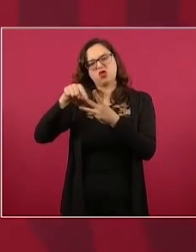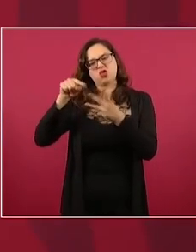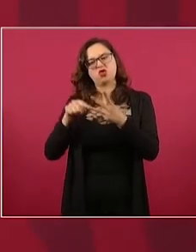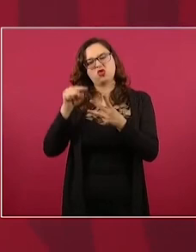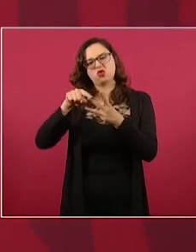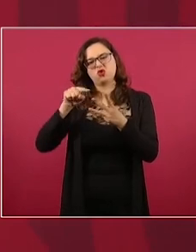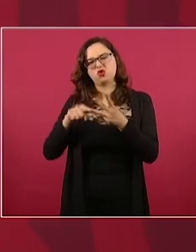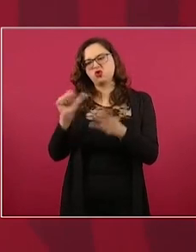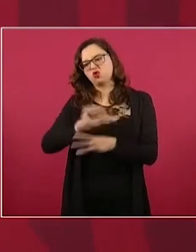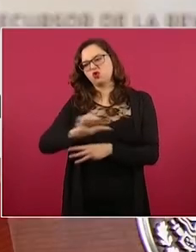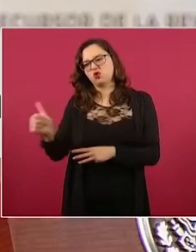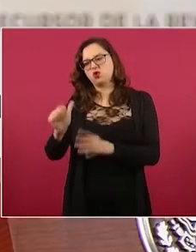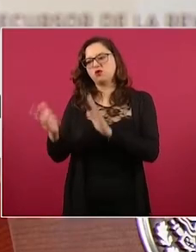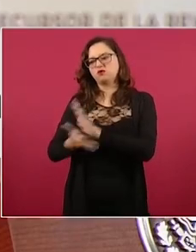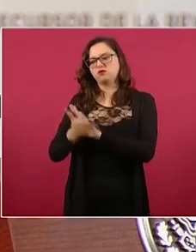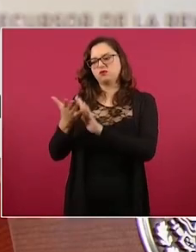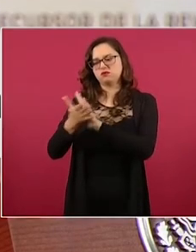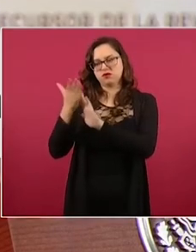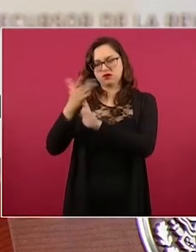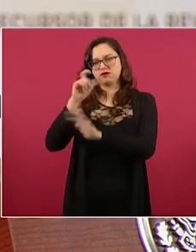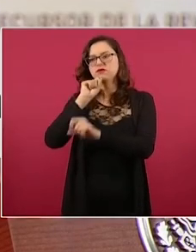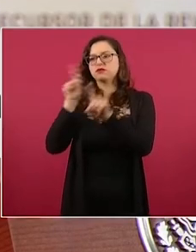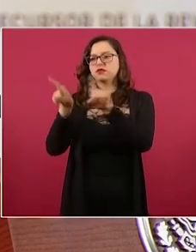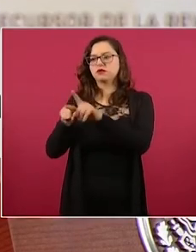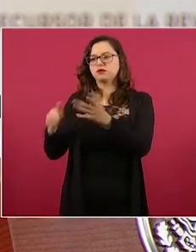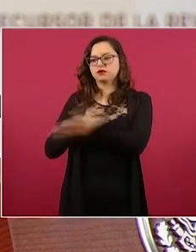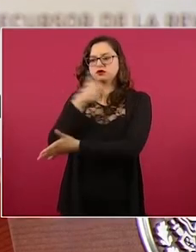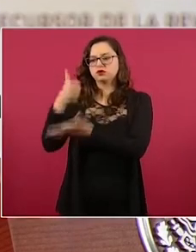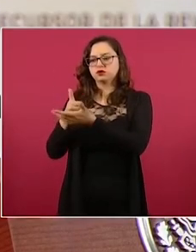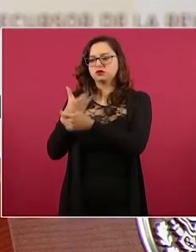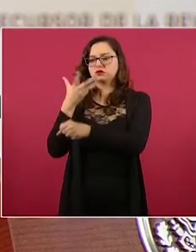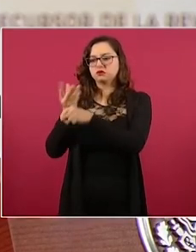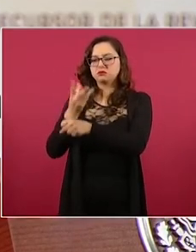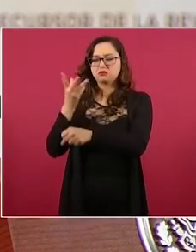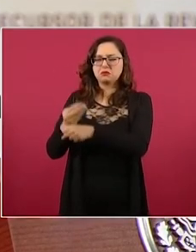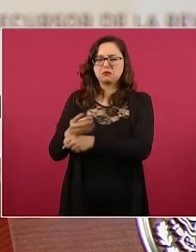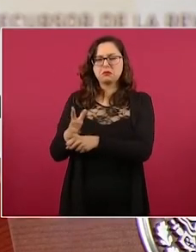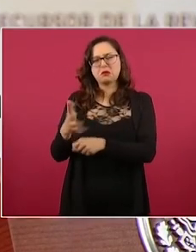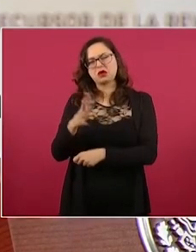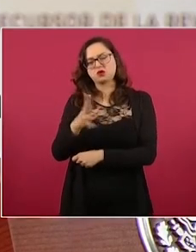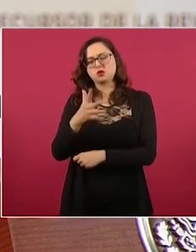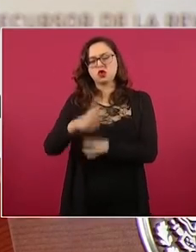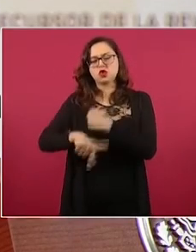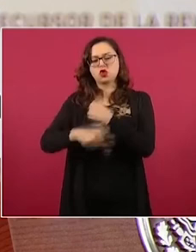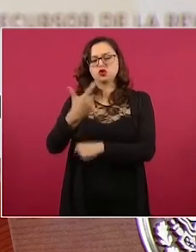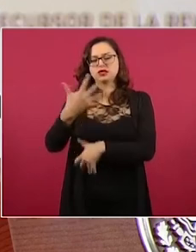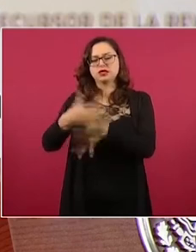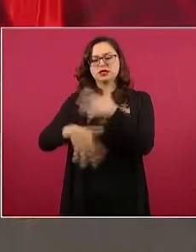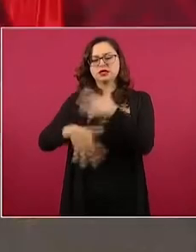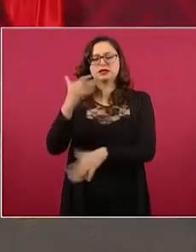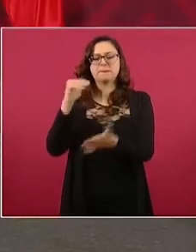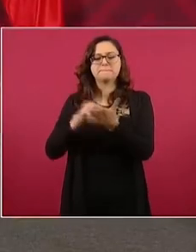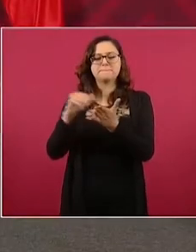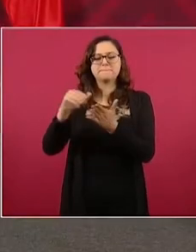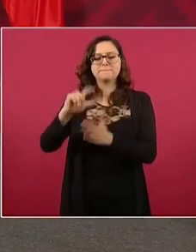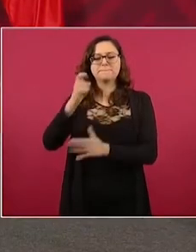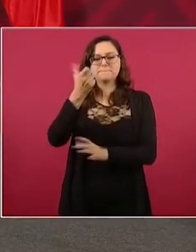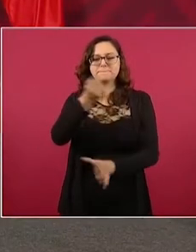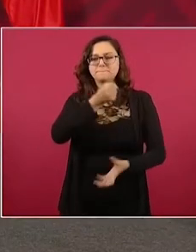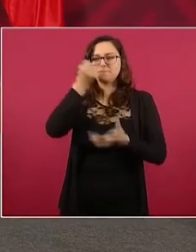12 15 mil millones de pesos este puente estaba proyectado